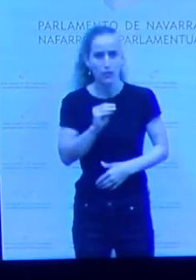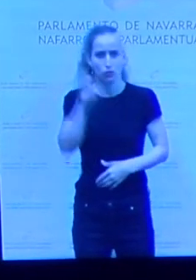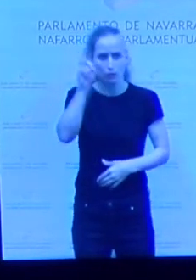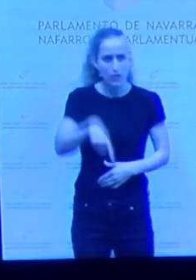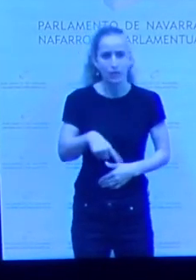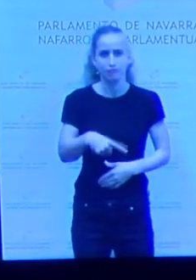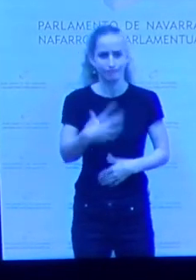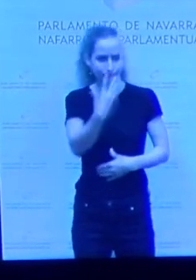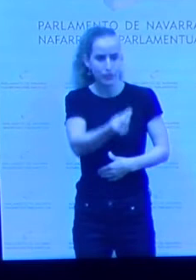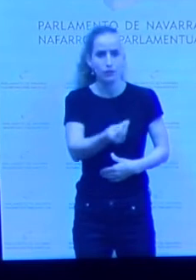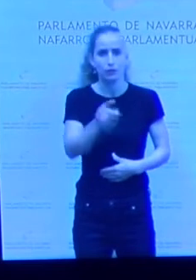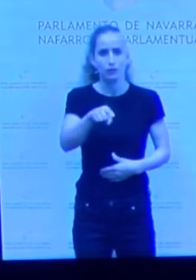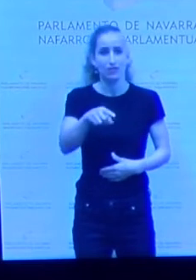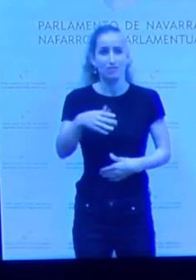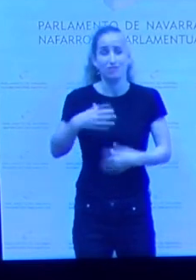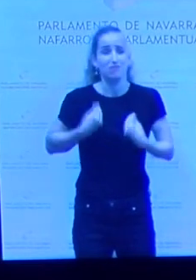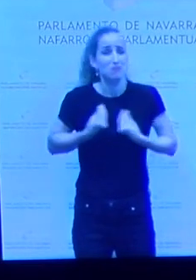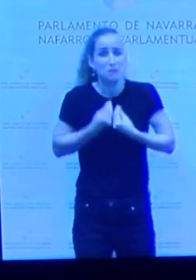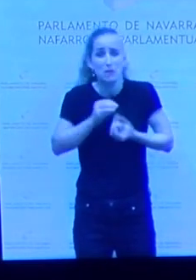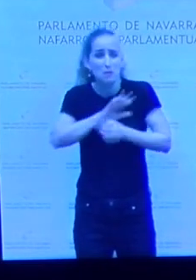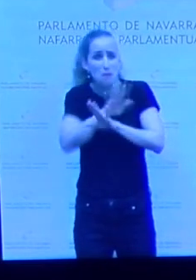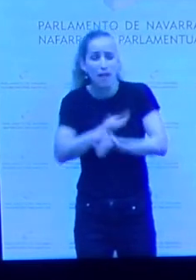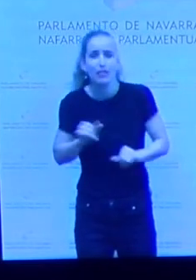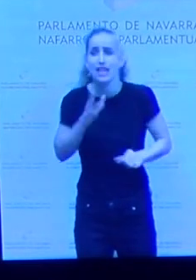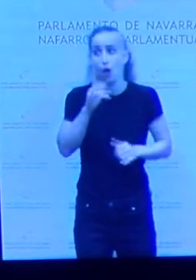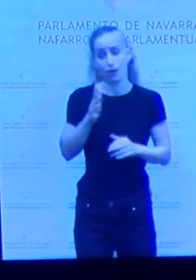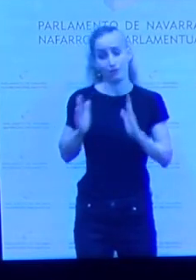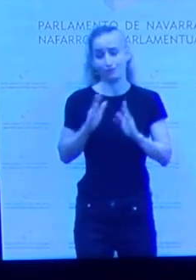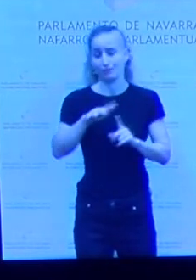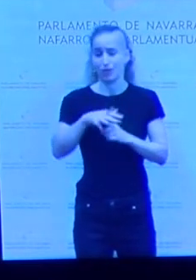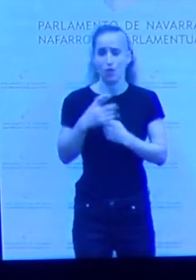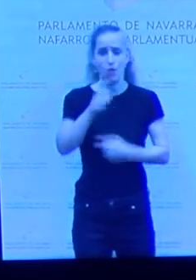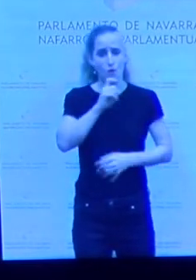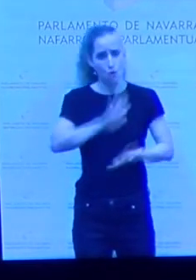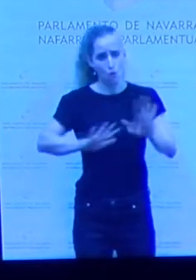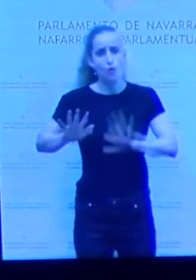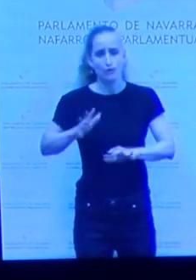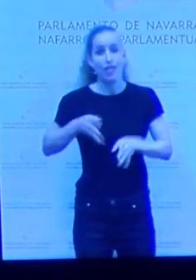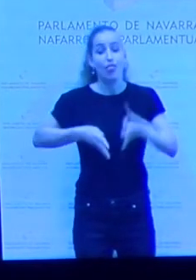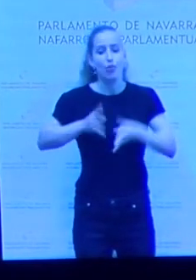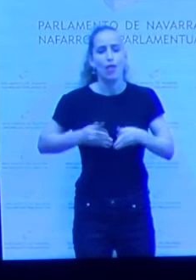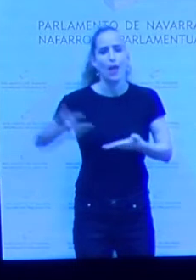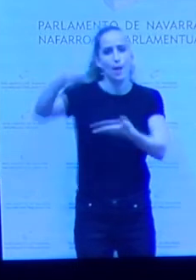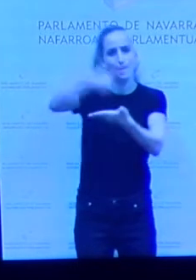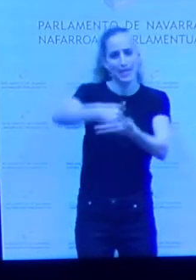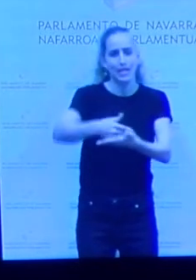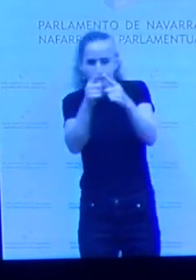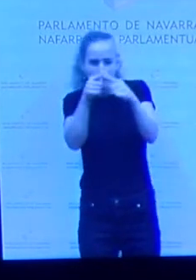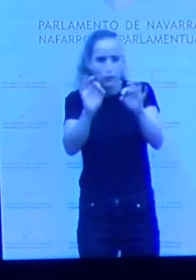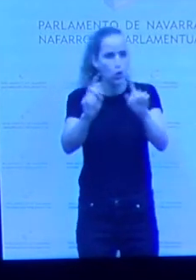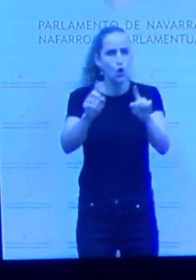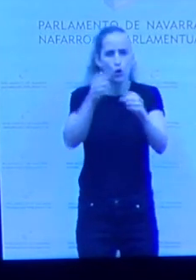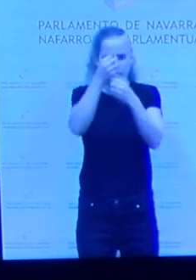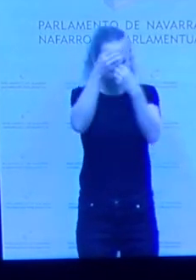aún en estos tiempos que nos está tocando vivir tan complicados, la ciudadanía nos está pidiendo serenidad, unidad, diálogo, acuerdo.